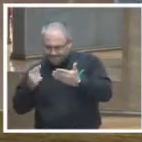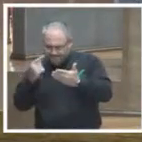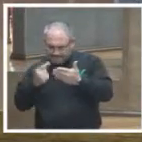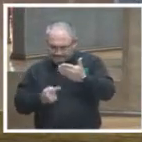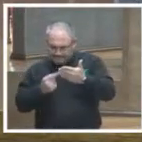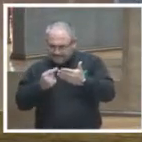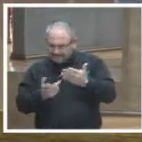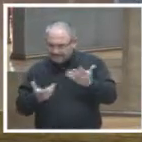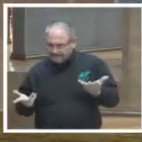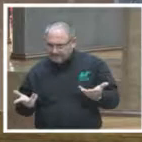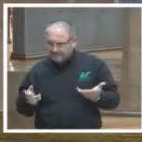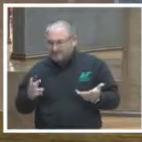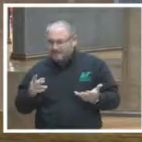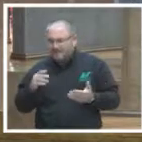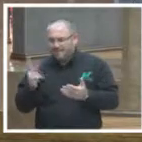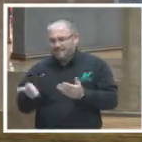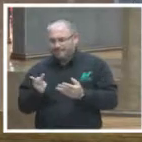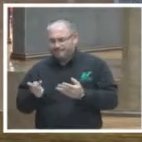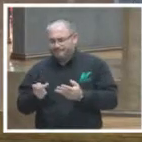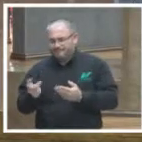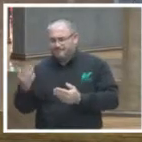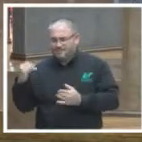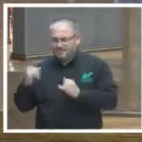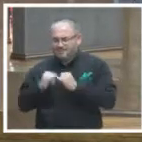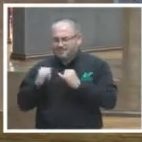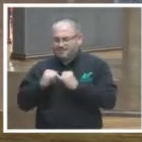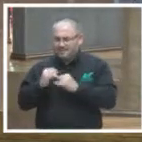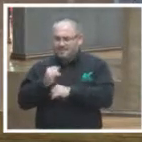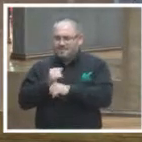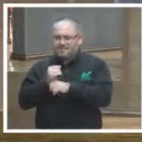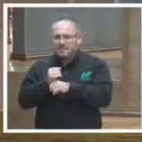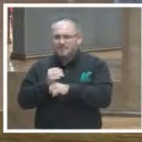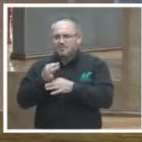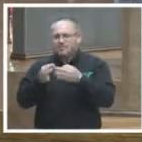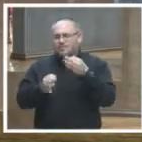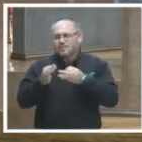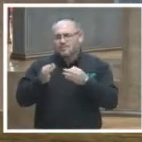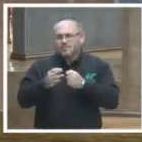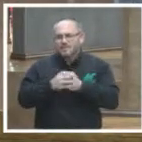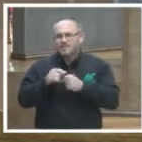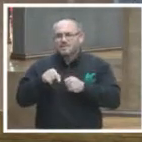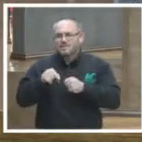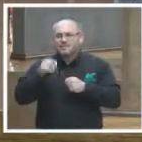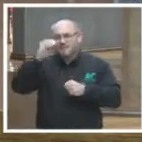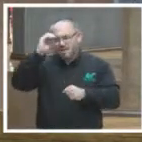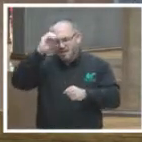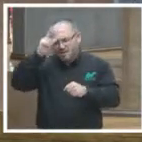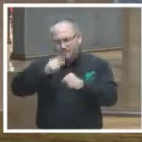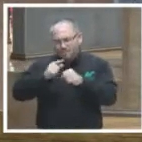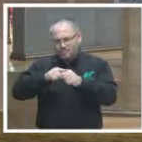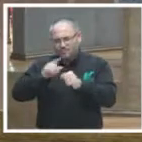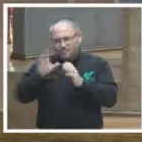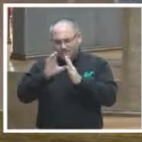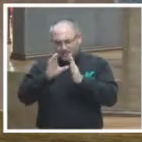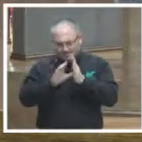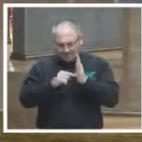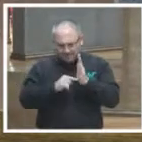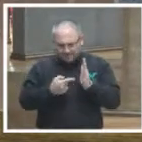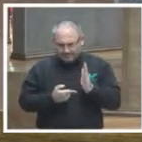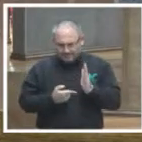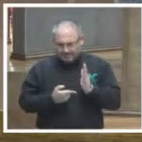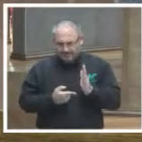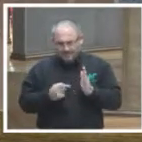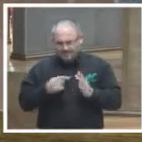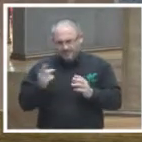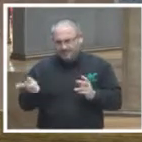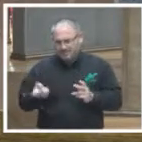la encuesta que realizó el Instituto de Investigaciones Jurídicas sobre cultura constitucional en fin no